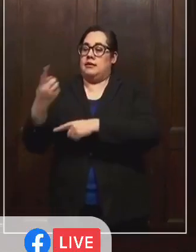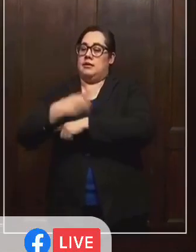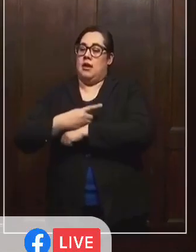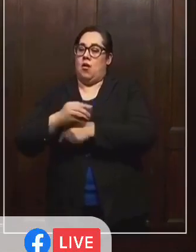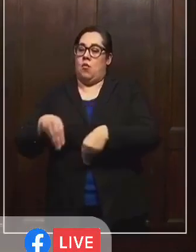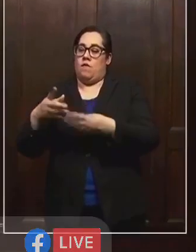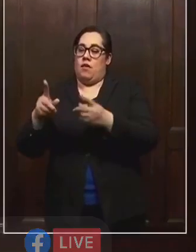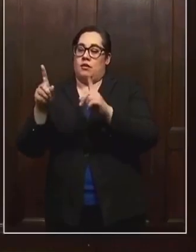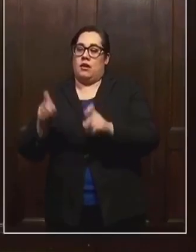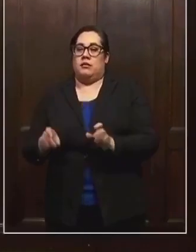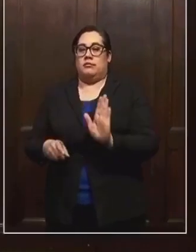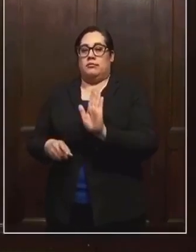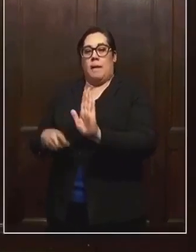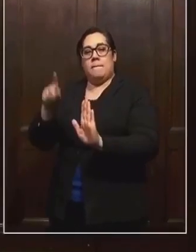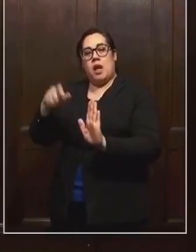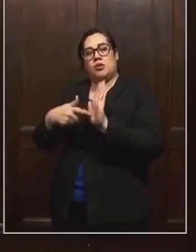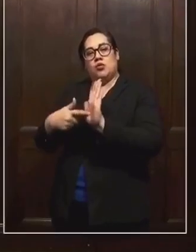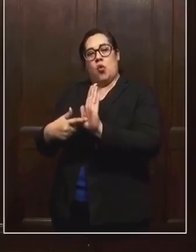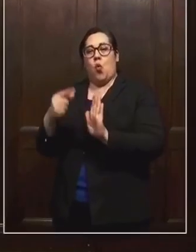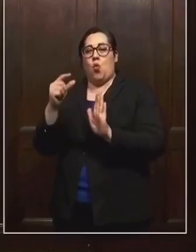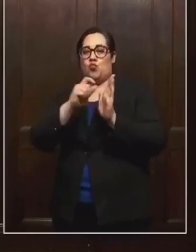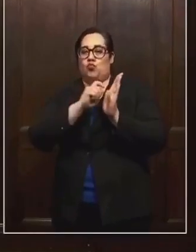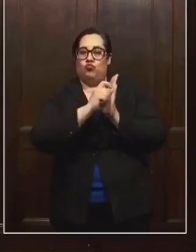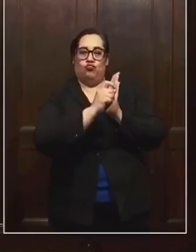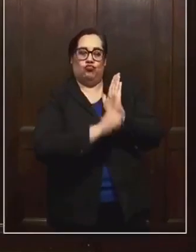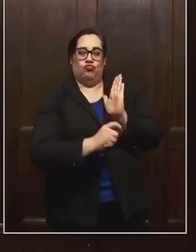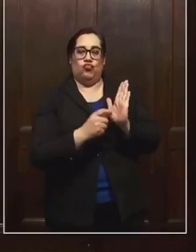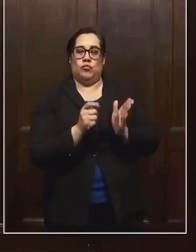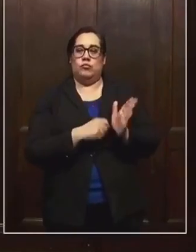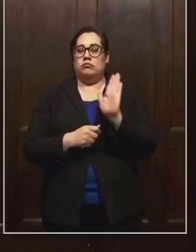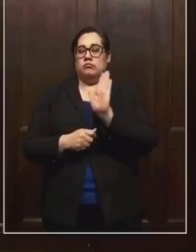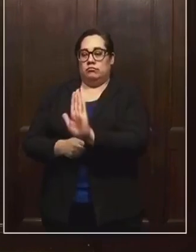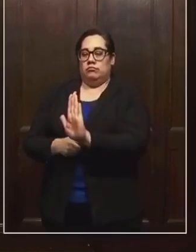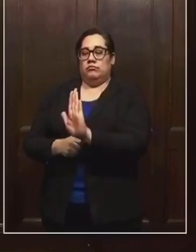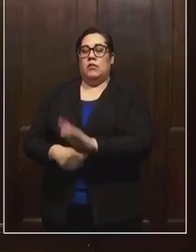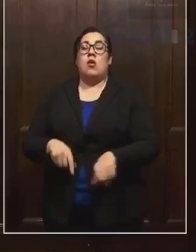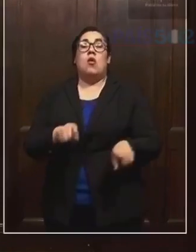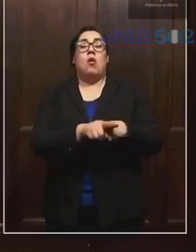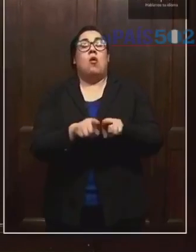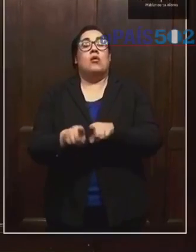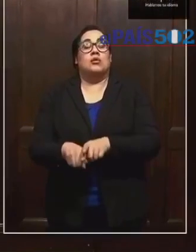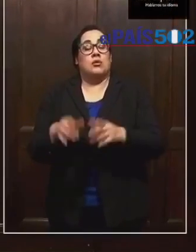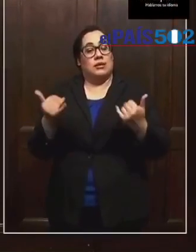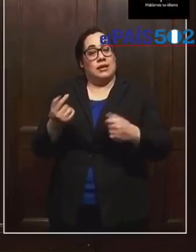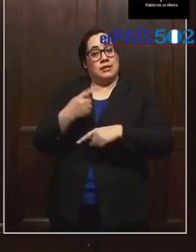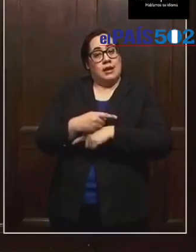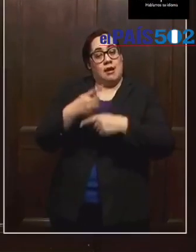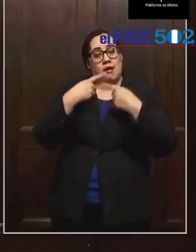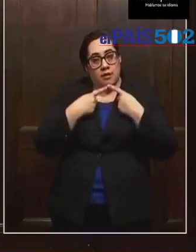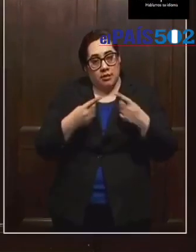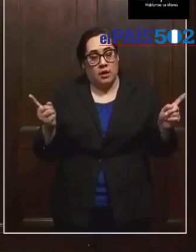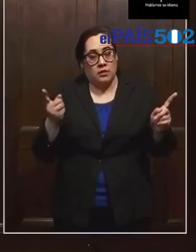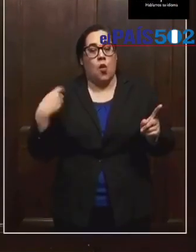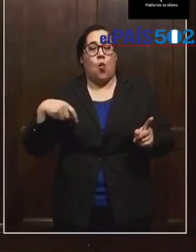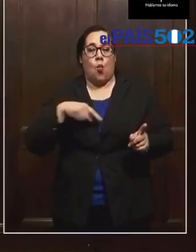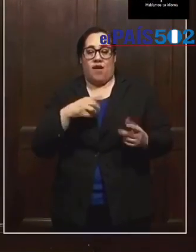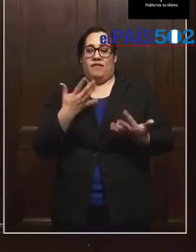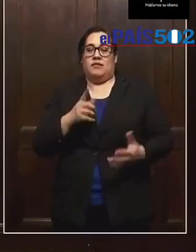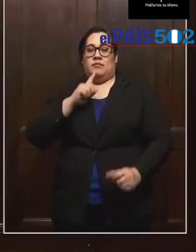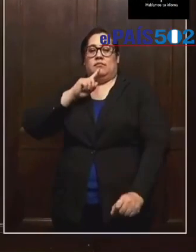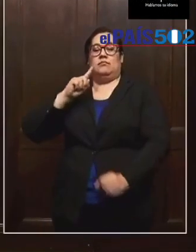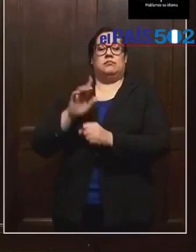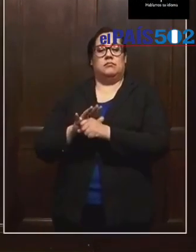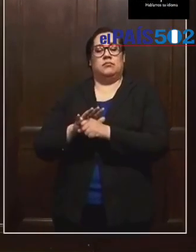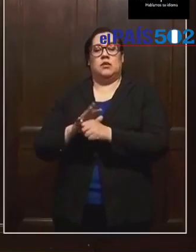que se ofrecerán de nuevo. Además, hoy estoy anunciando que hemos garantizado